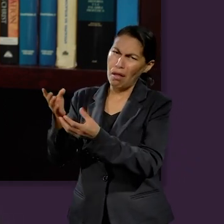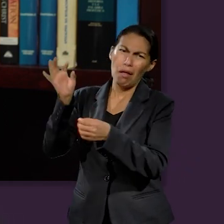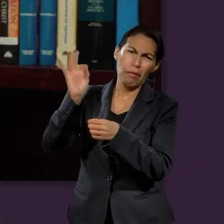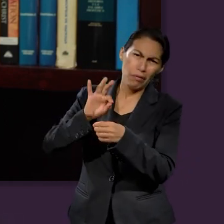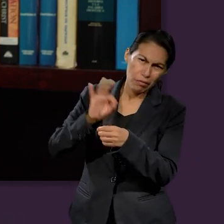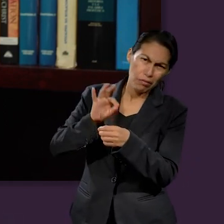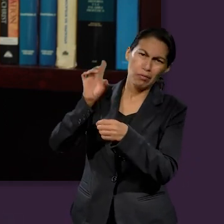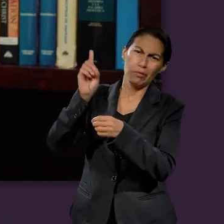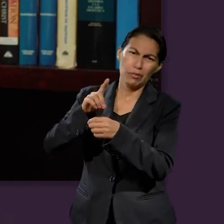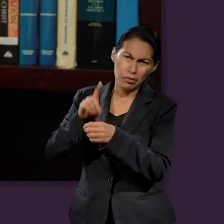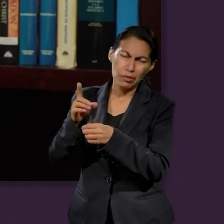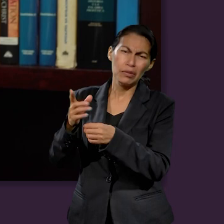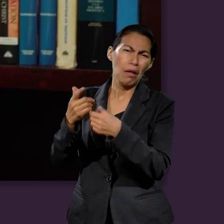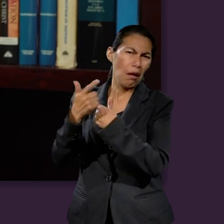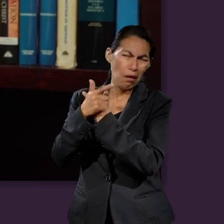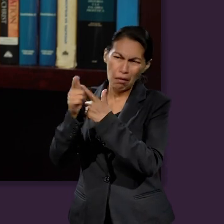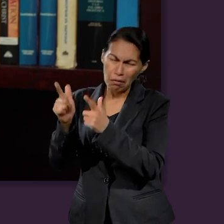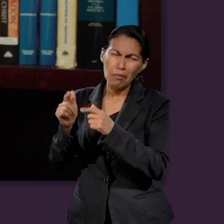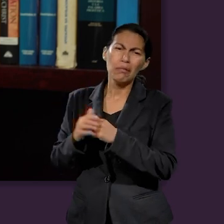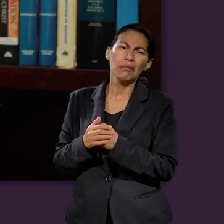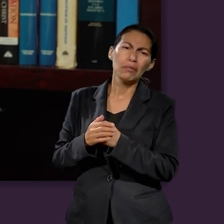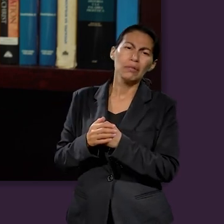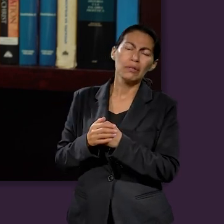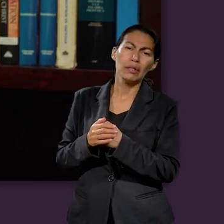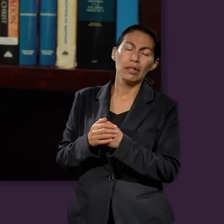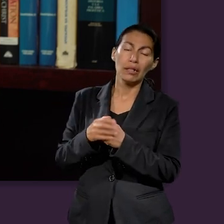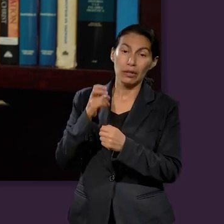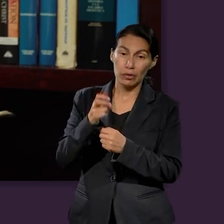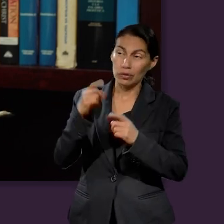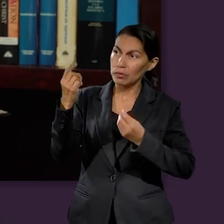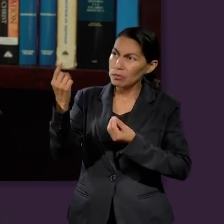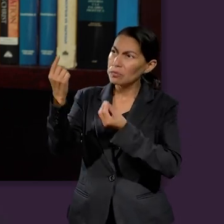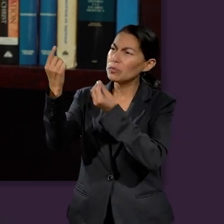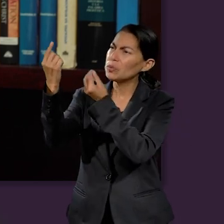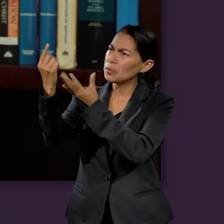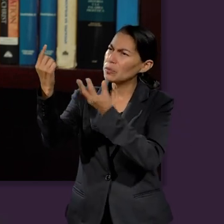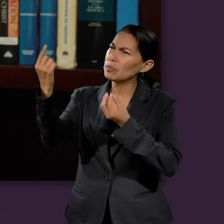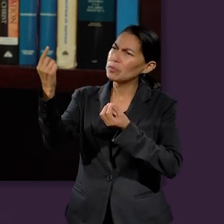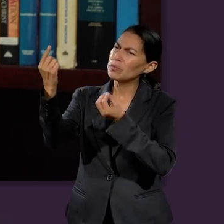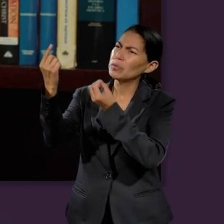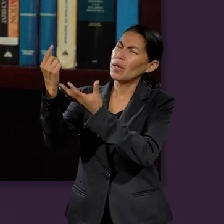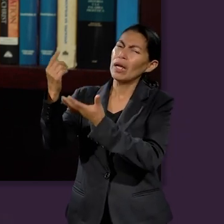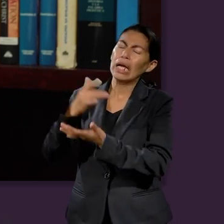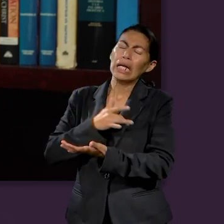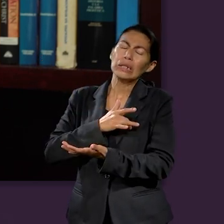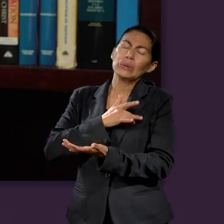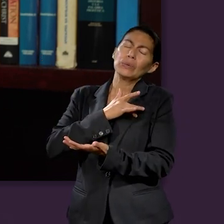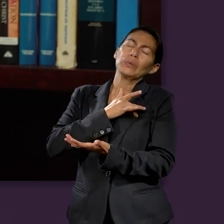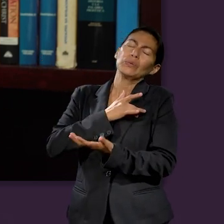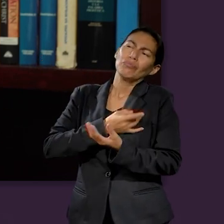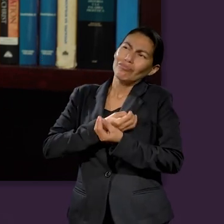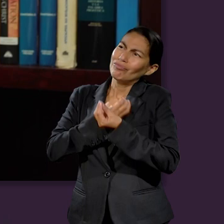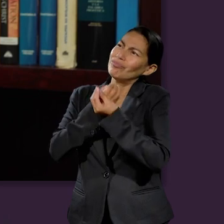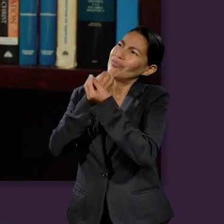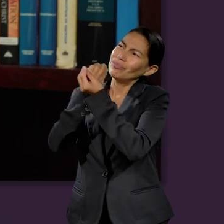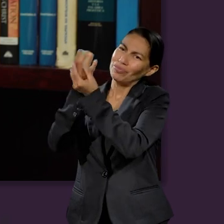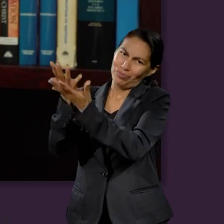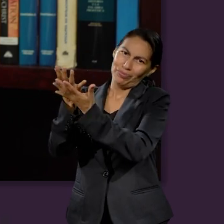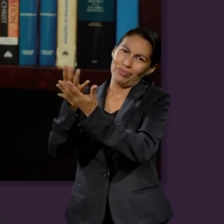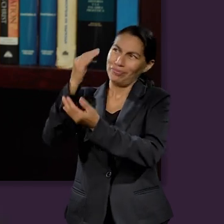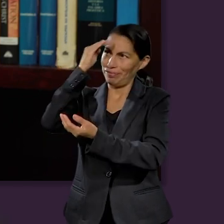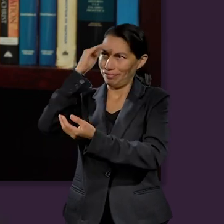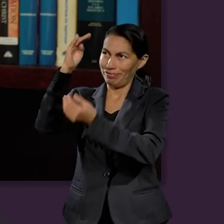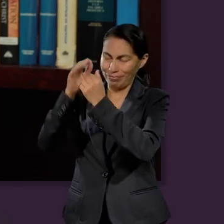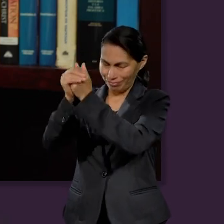con ofrendas grandes o pequeñas, nuestros diezmos o simplemente una pequeña ofrenda delante del Señor y